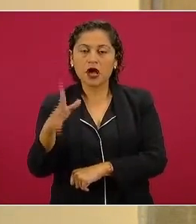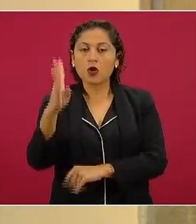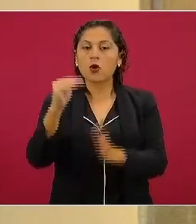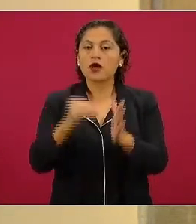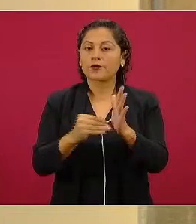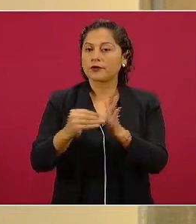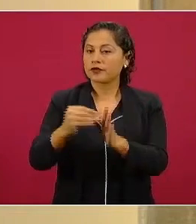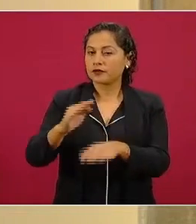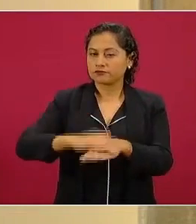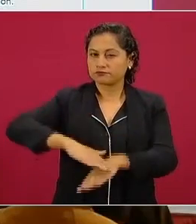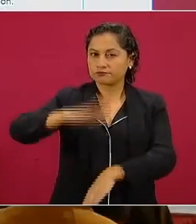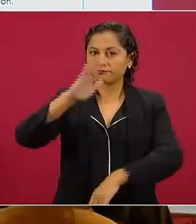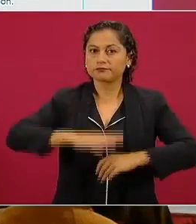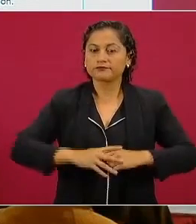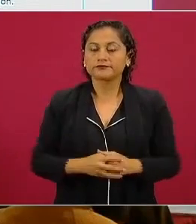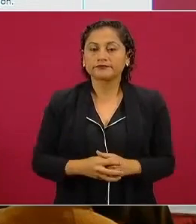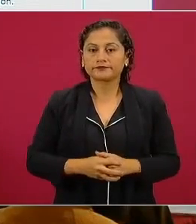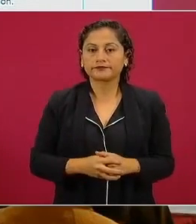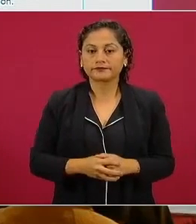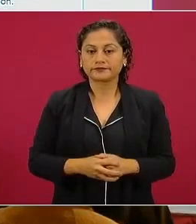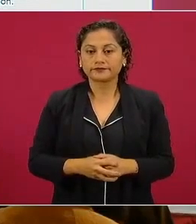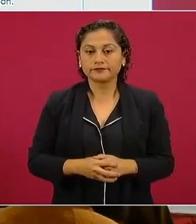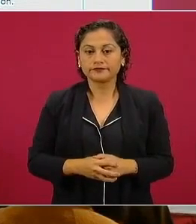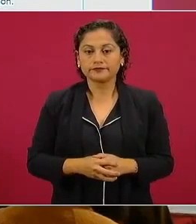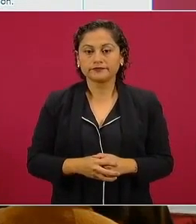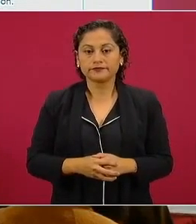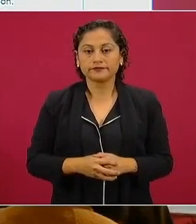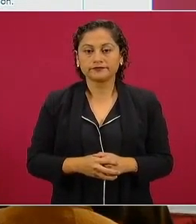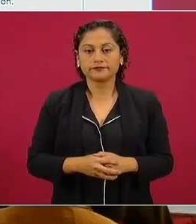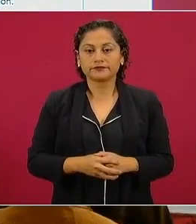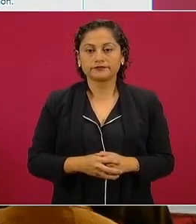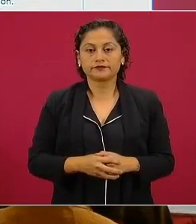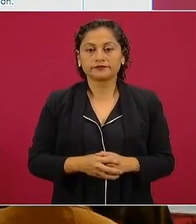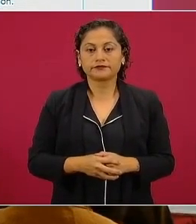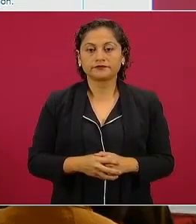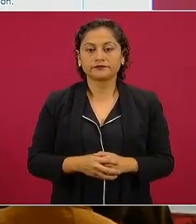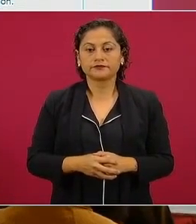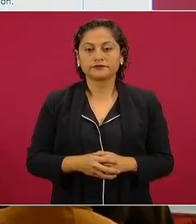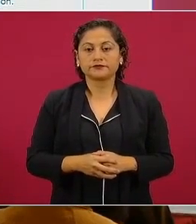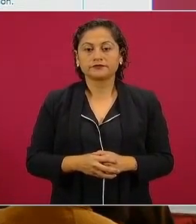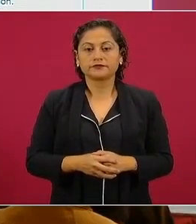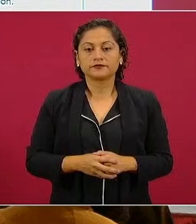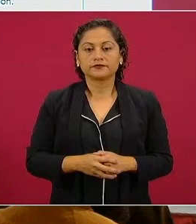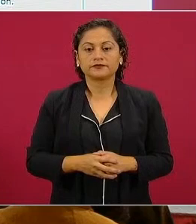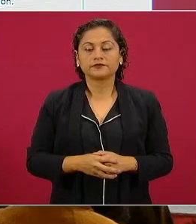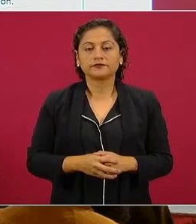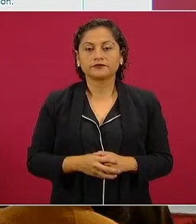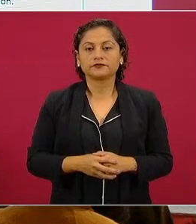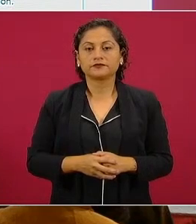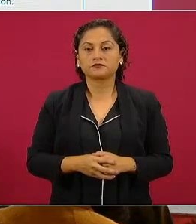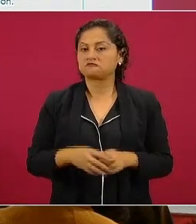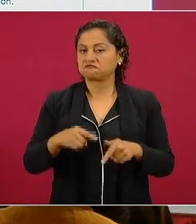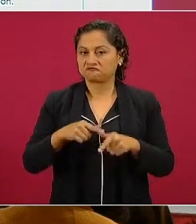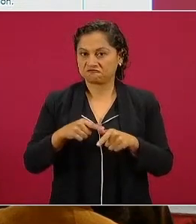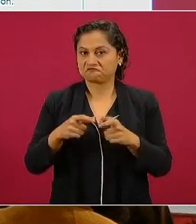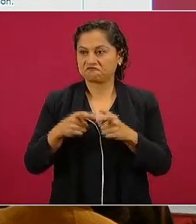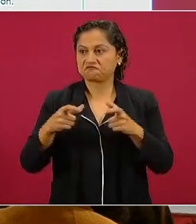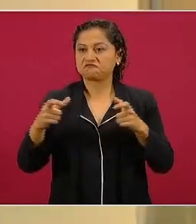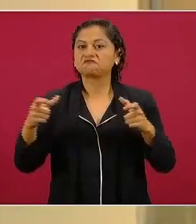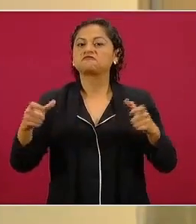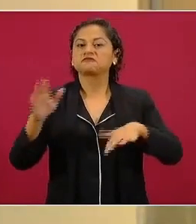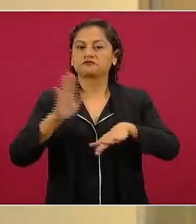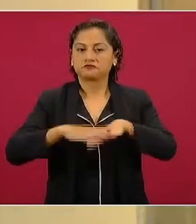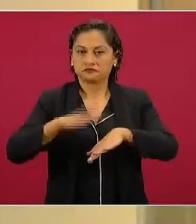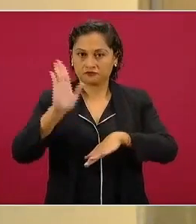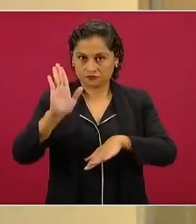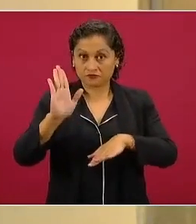y ha ido aumentando el